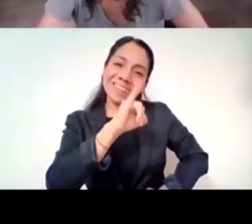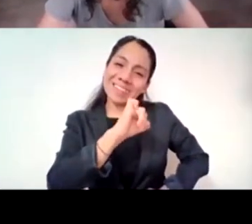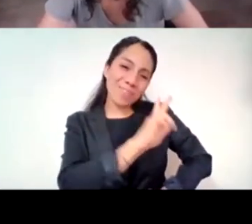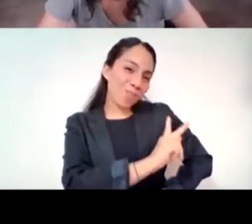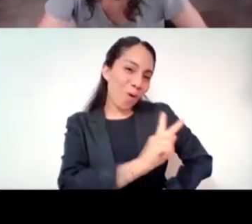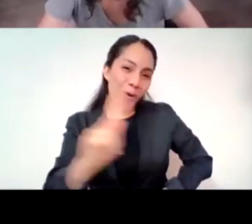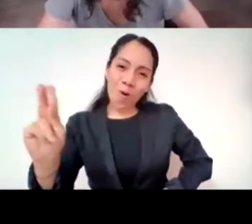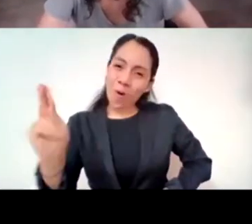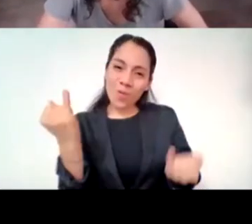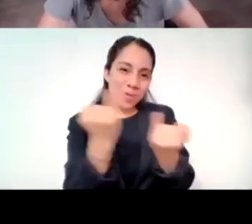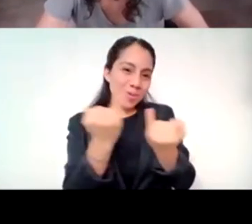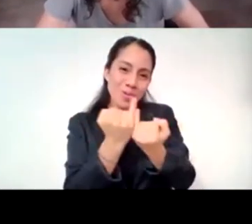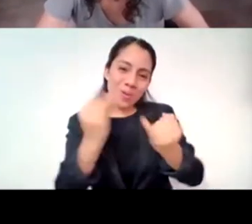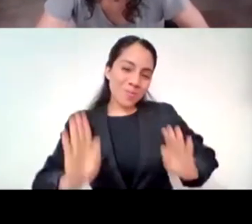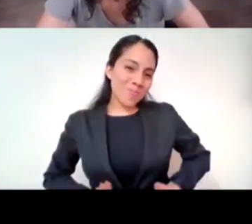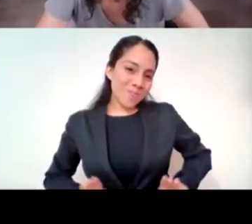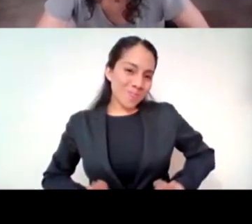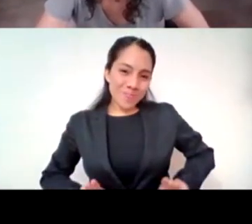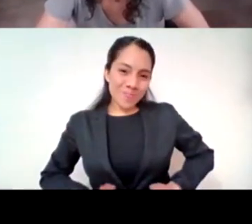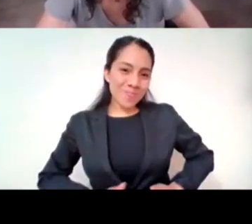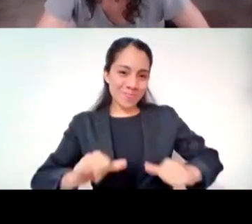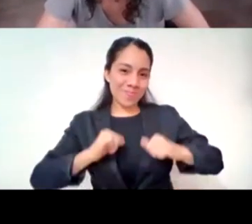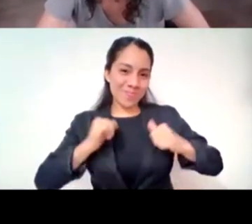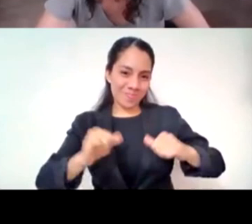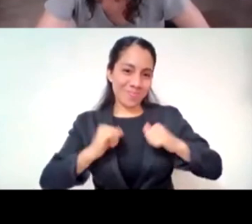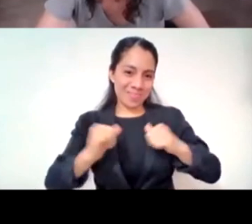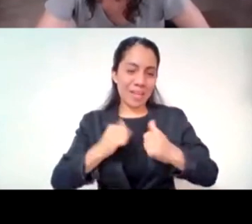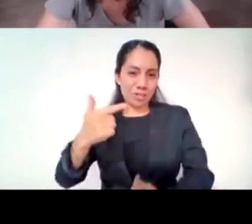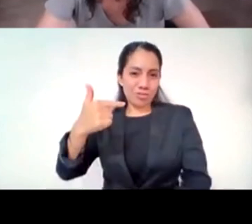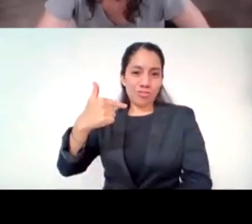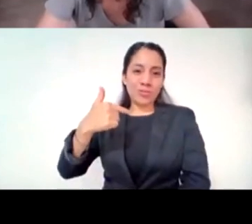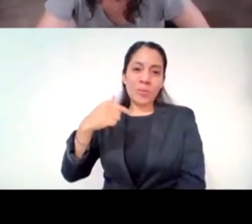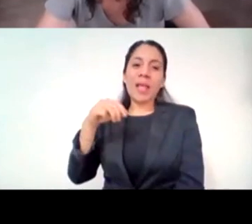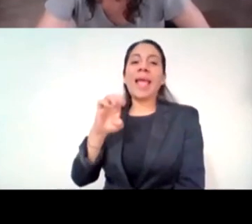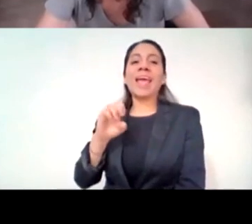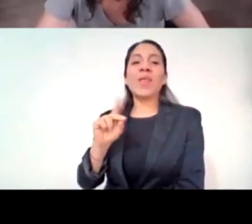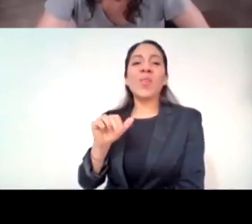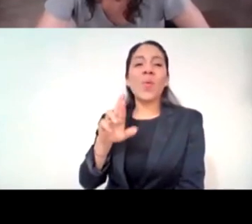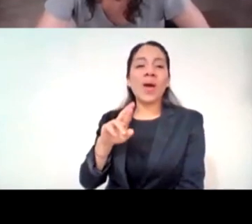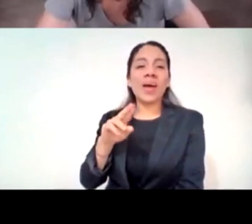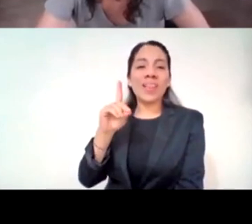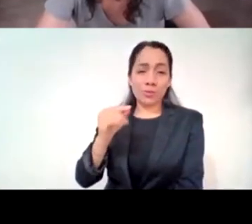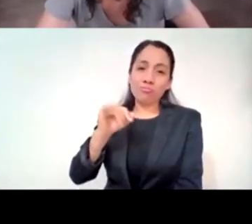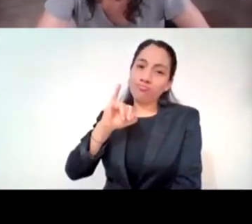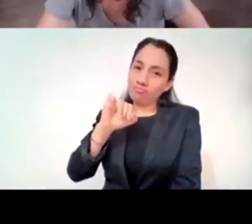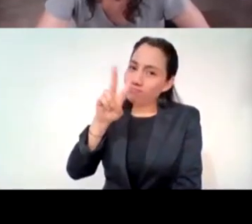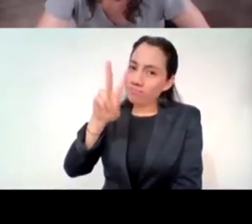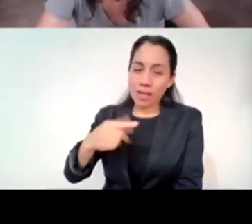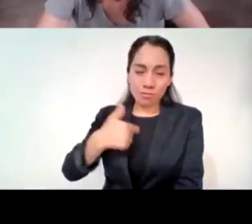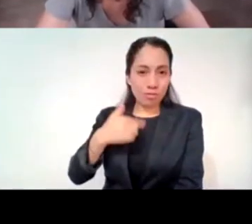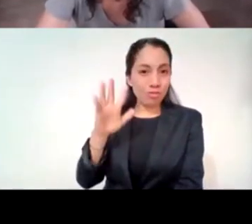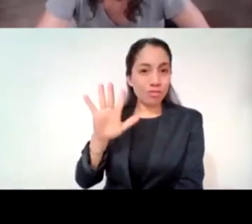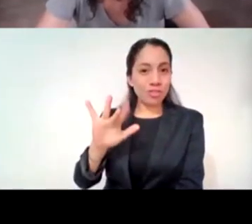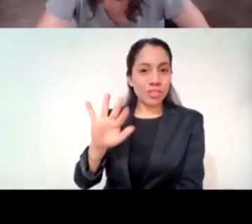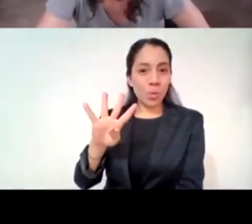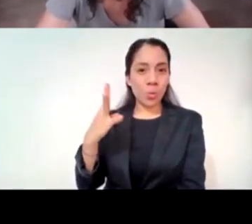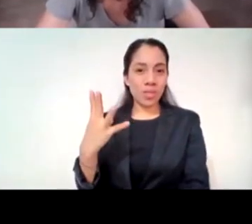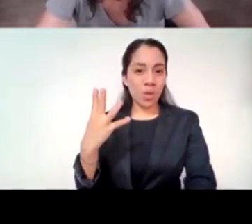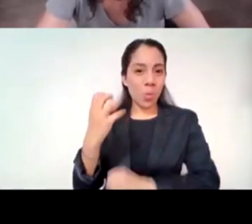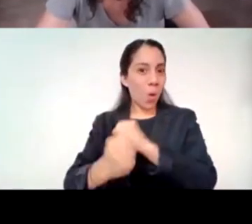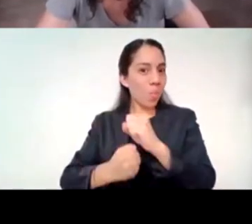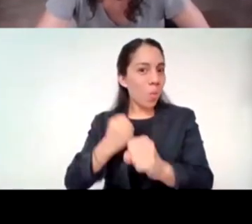Y a mí 50 y cuánto se me va a quitar esto, ¿no? Pero es una maravilla de tu manera de